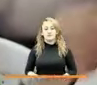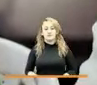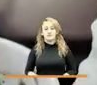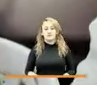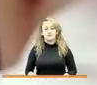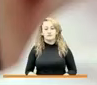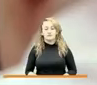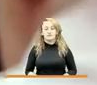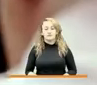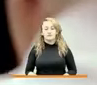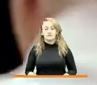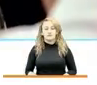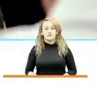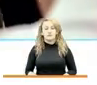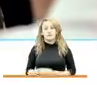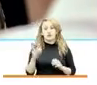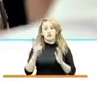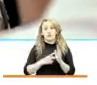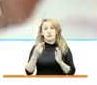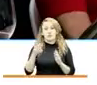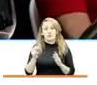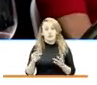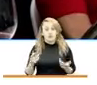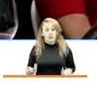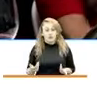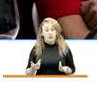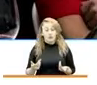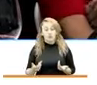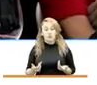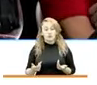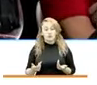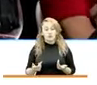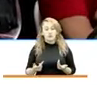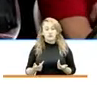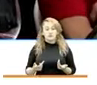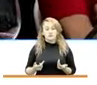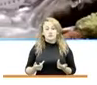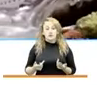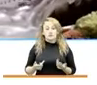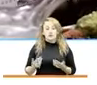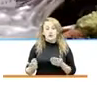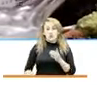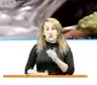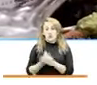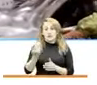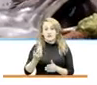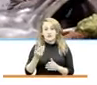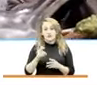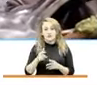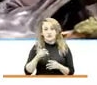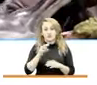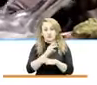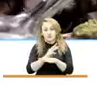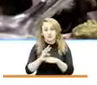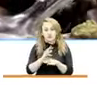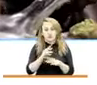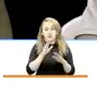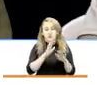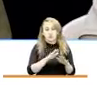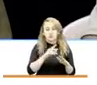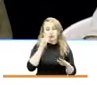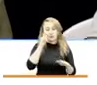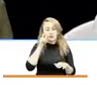En 2020, de otra parte, realizamos la actualización del micrositio del Observatorio de la